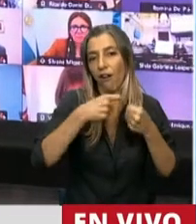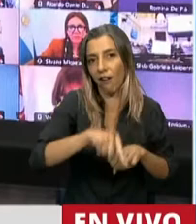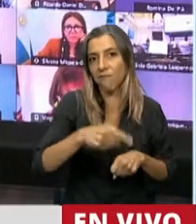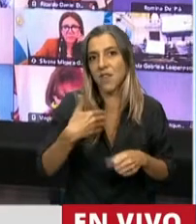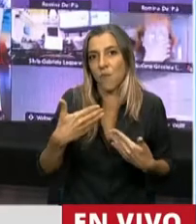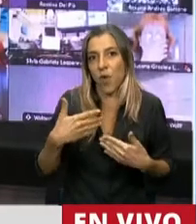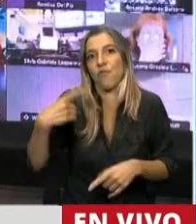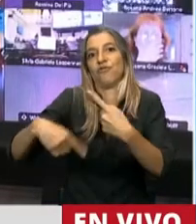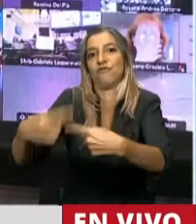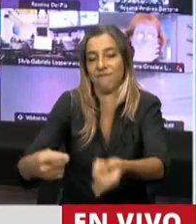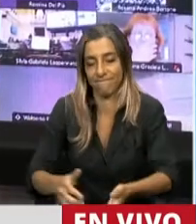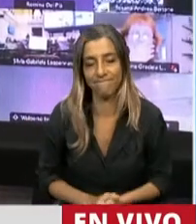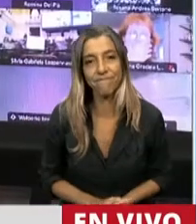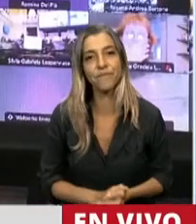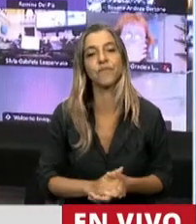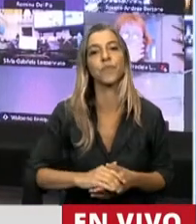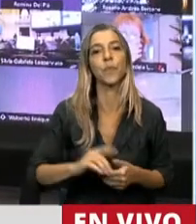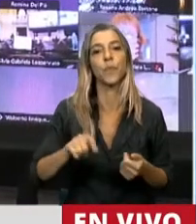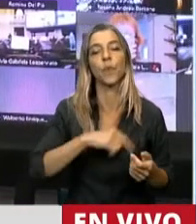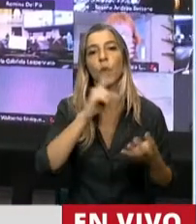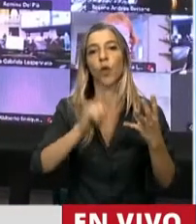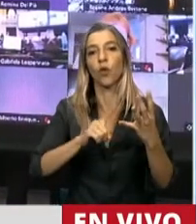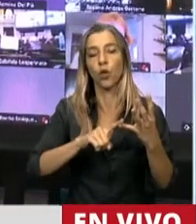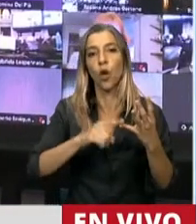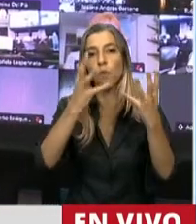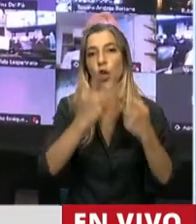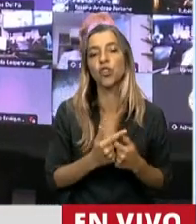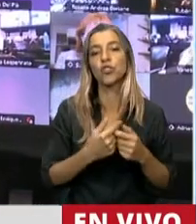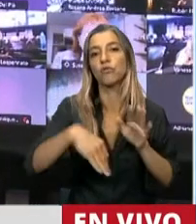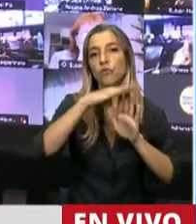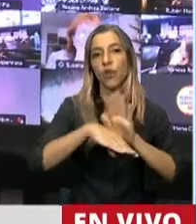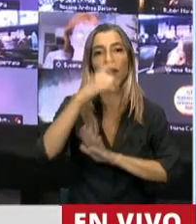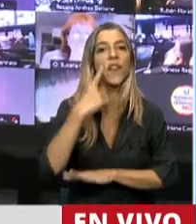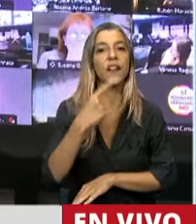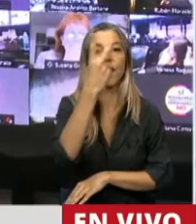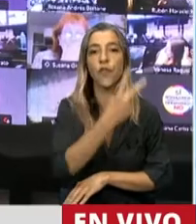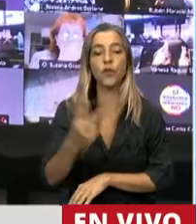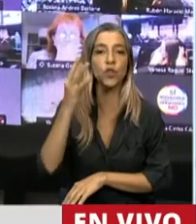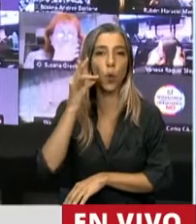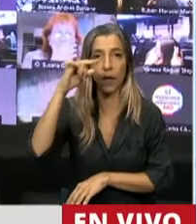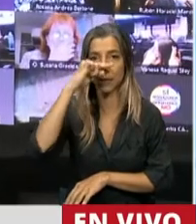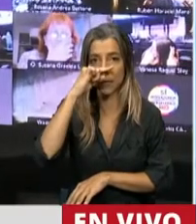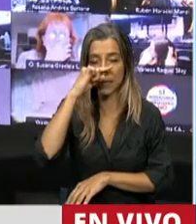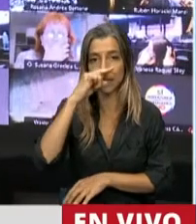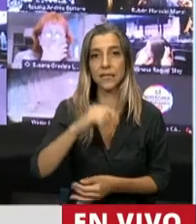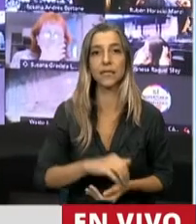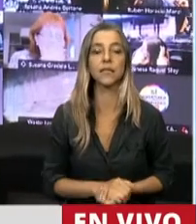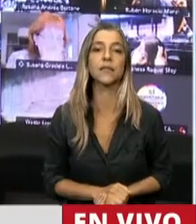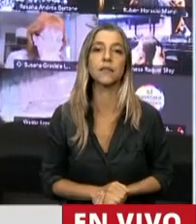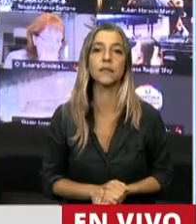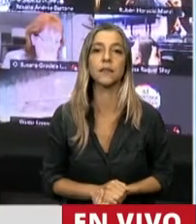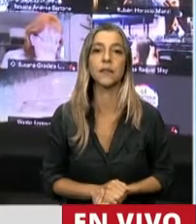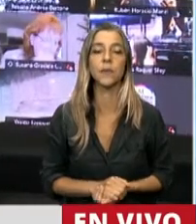siguiente proyecto es el orden del día 247, que